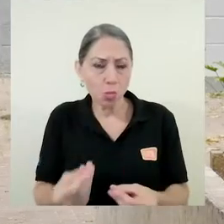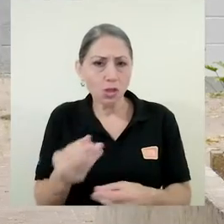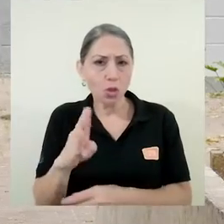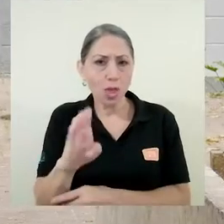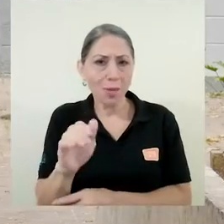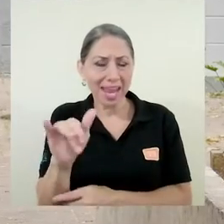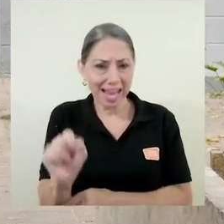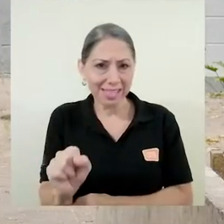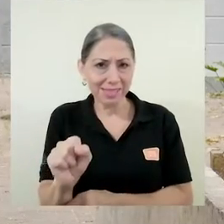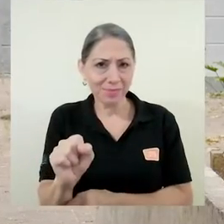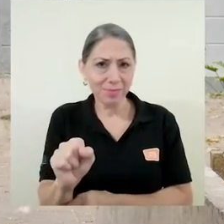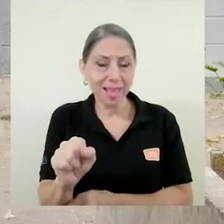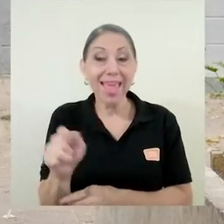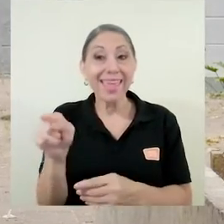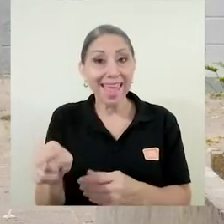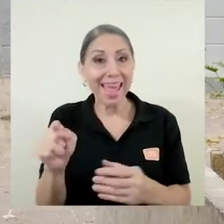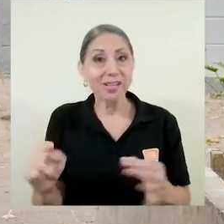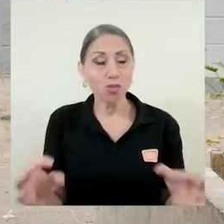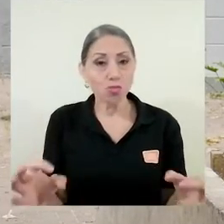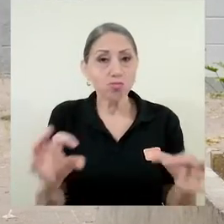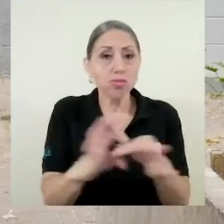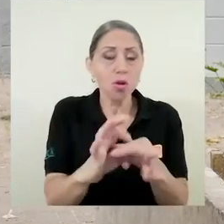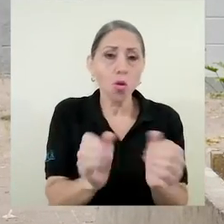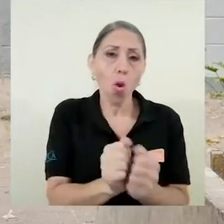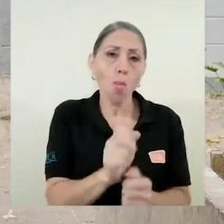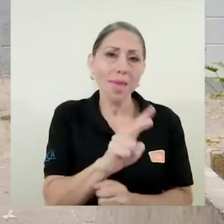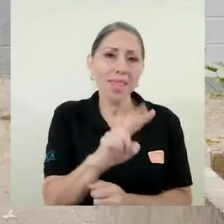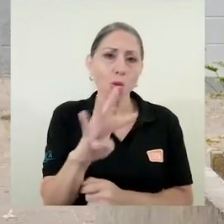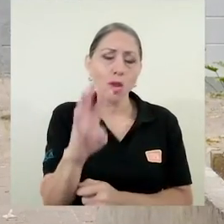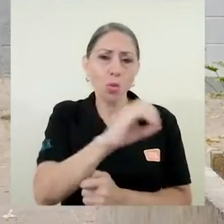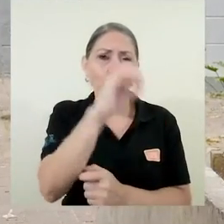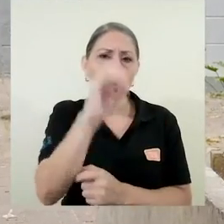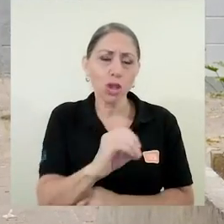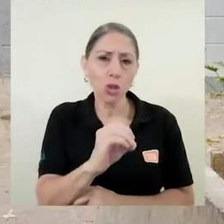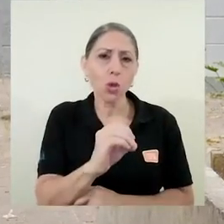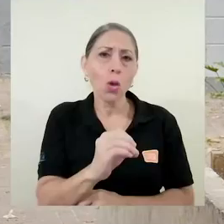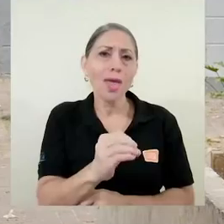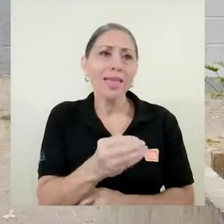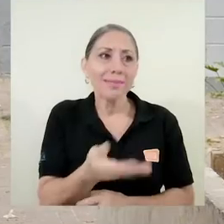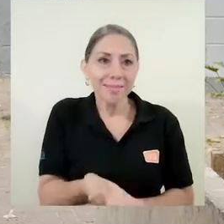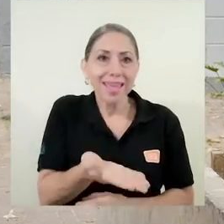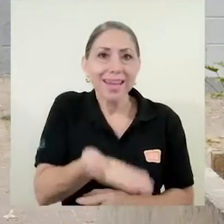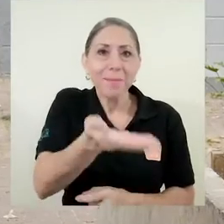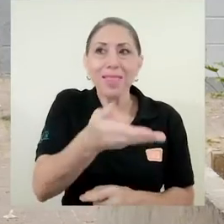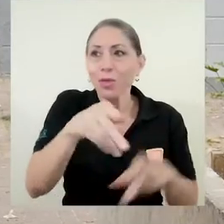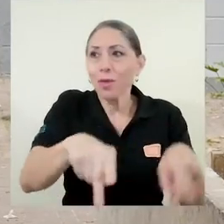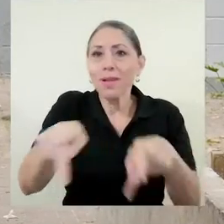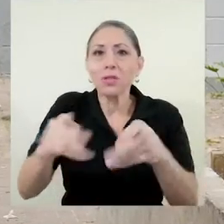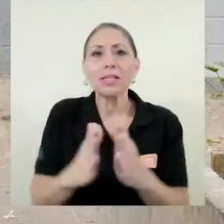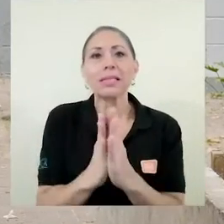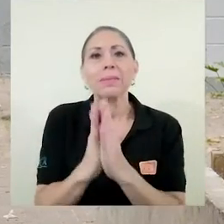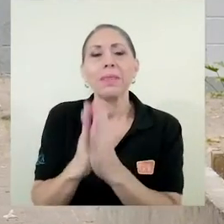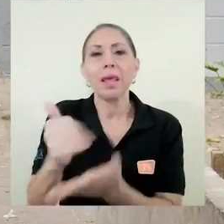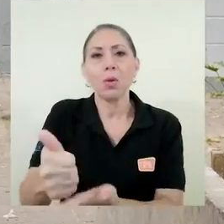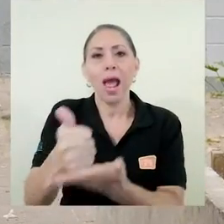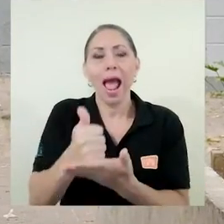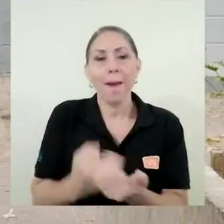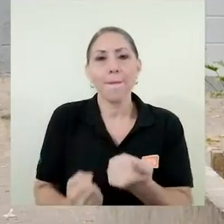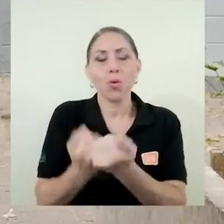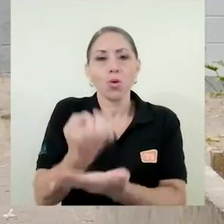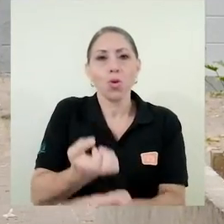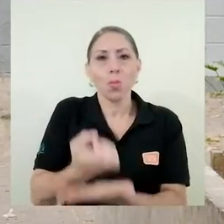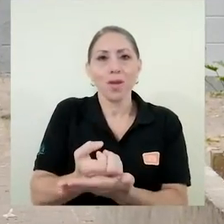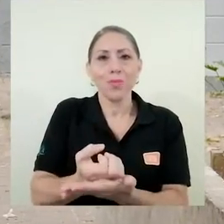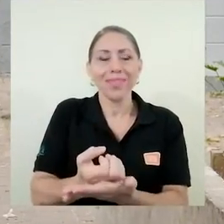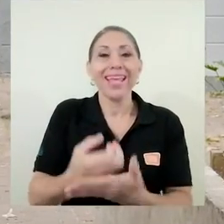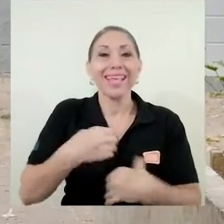presupuesto de becas, que va muy de la mano justamente con el 24% de incremento de solicitudes que se generaron ayer